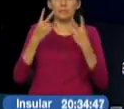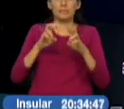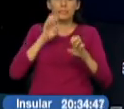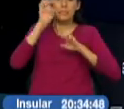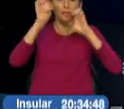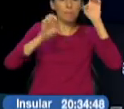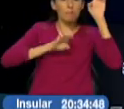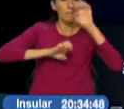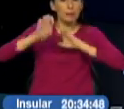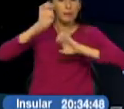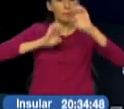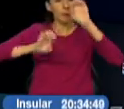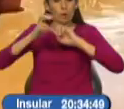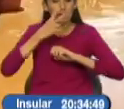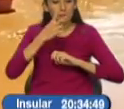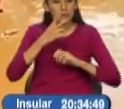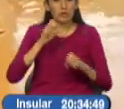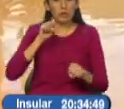preliminar de los daños.